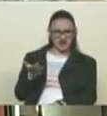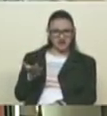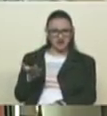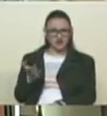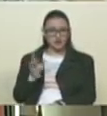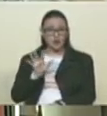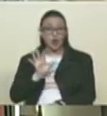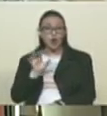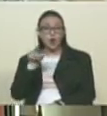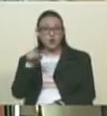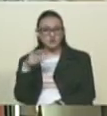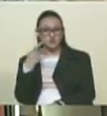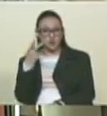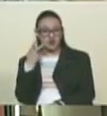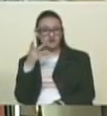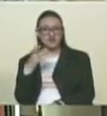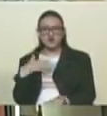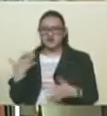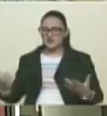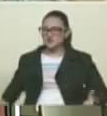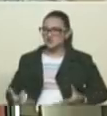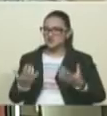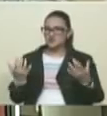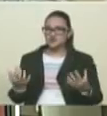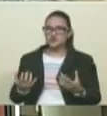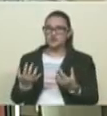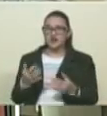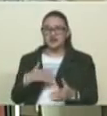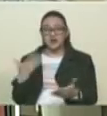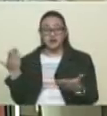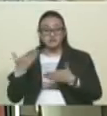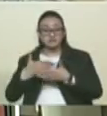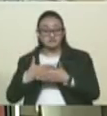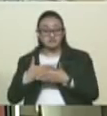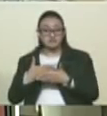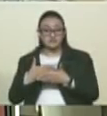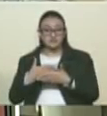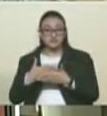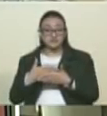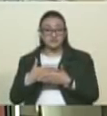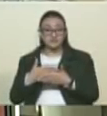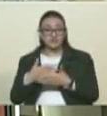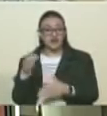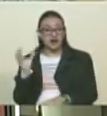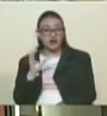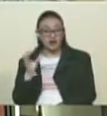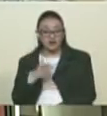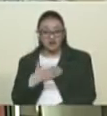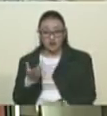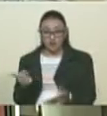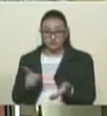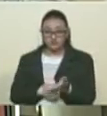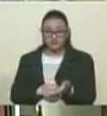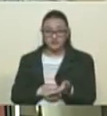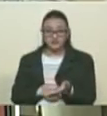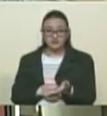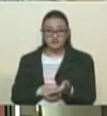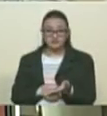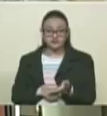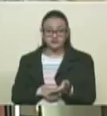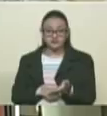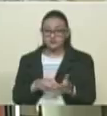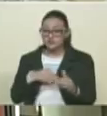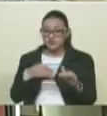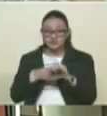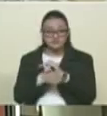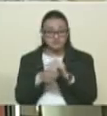políticas. Pareciera que añoran los trancones en el este de la ciudad de Caracas. Pareciera que añoran el